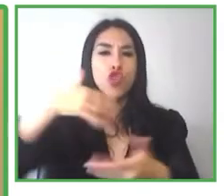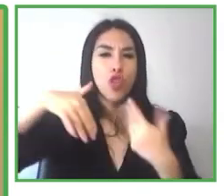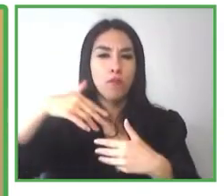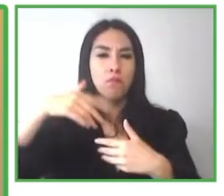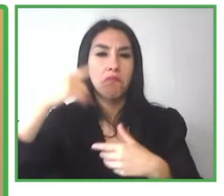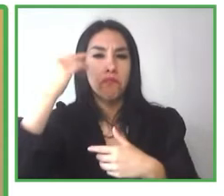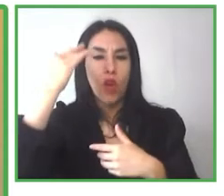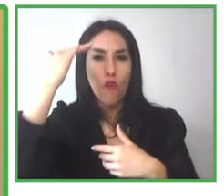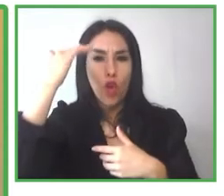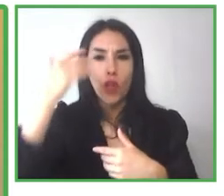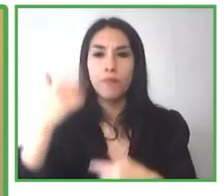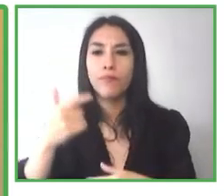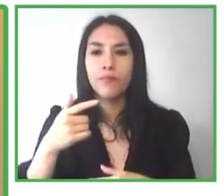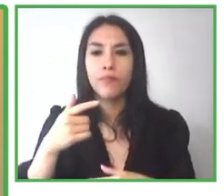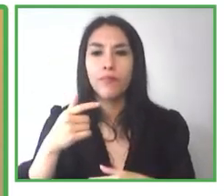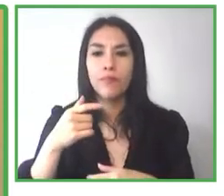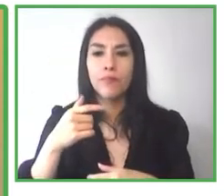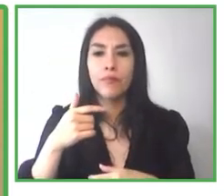Y unos años después